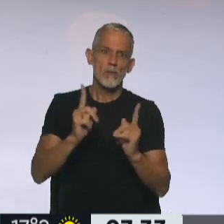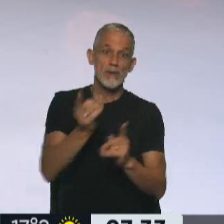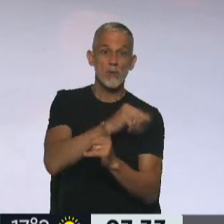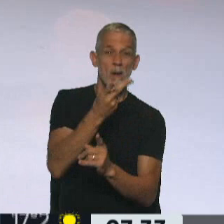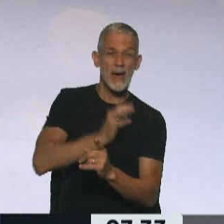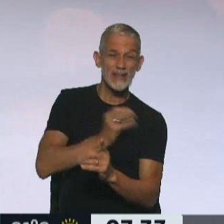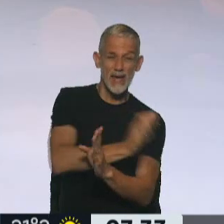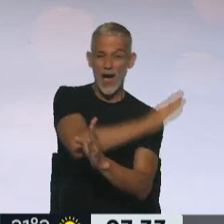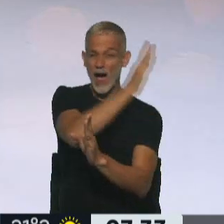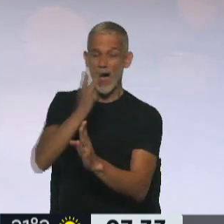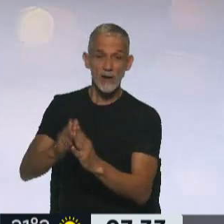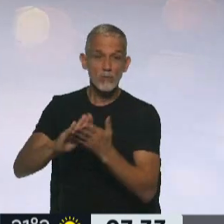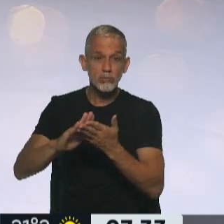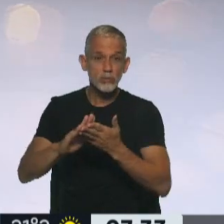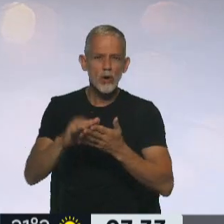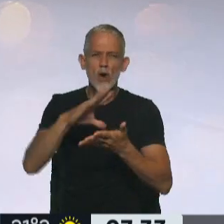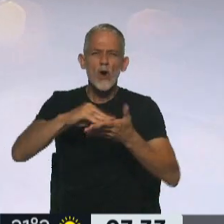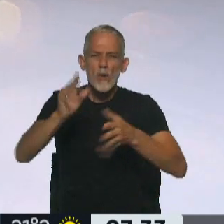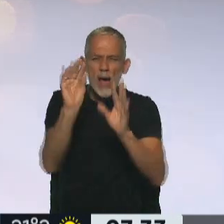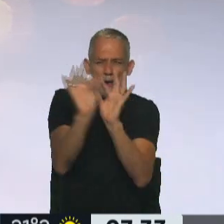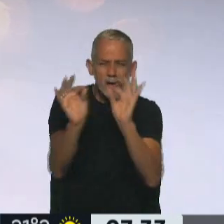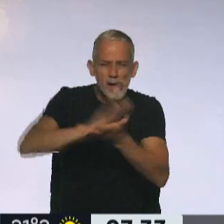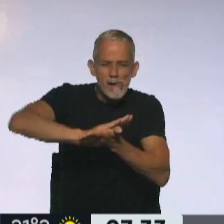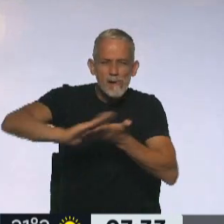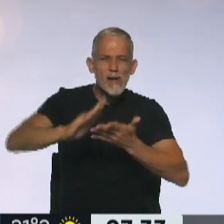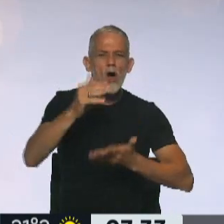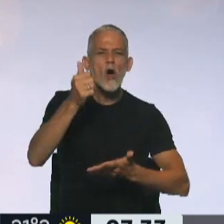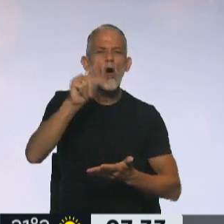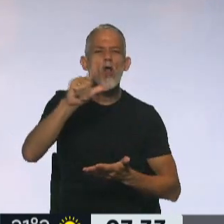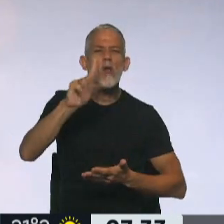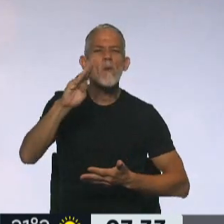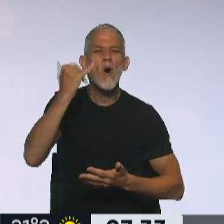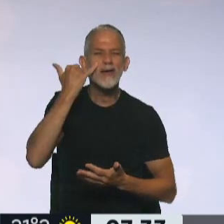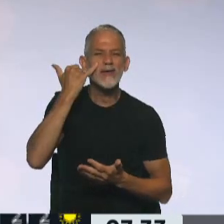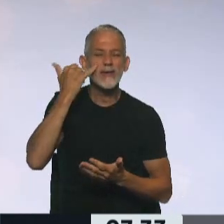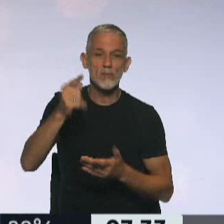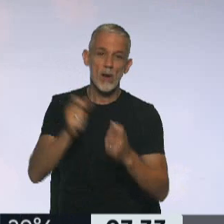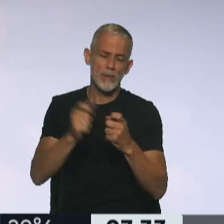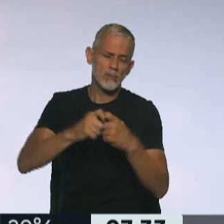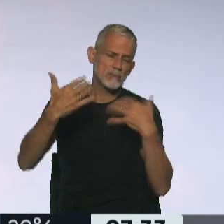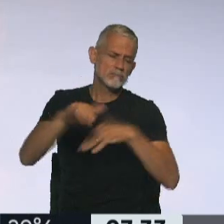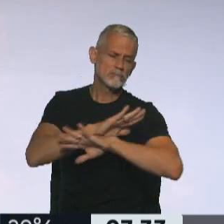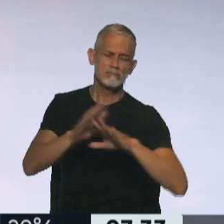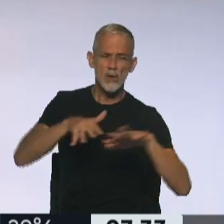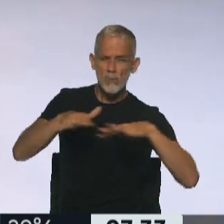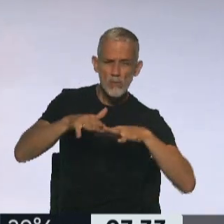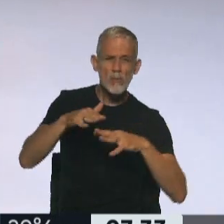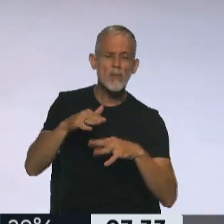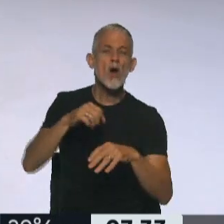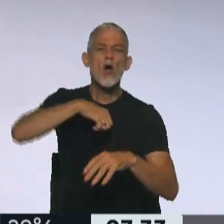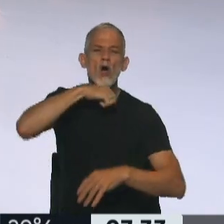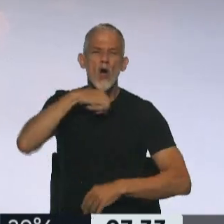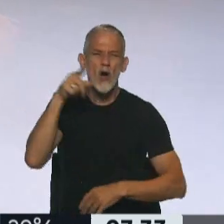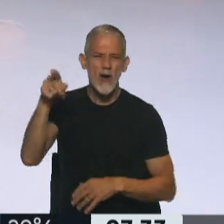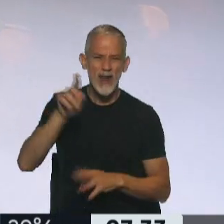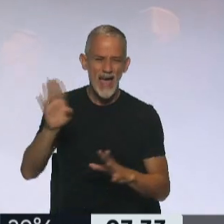20 años después, restrena en copia nueva Old Boy, una de las películas más increíbles de acción coreana que alguna